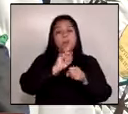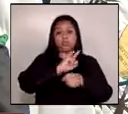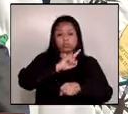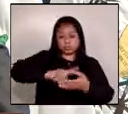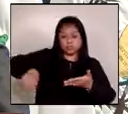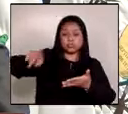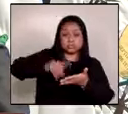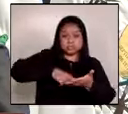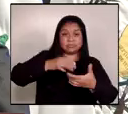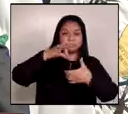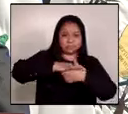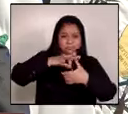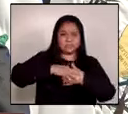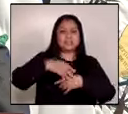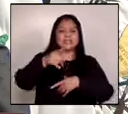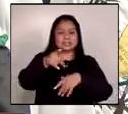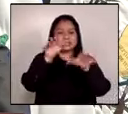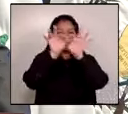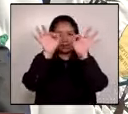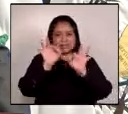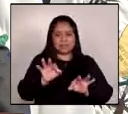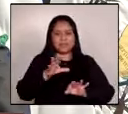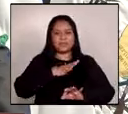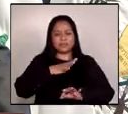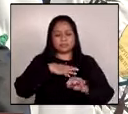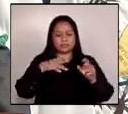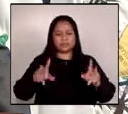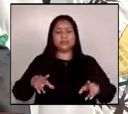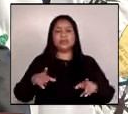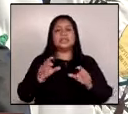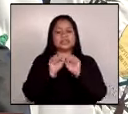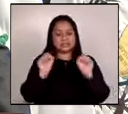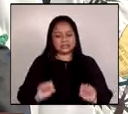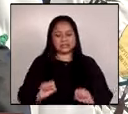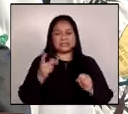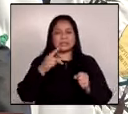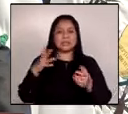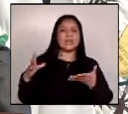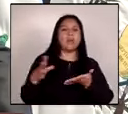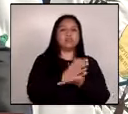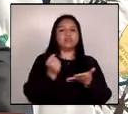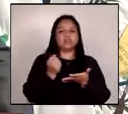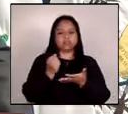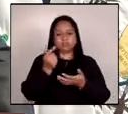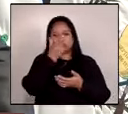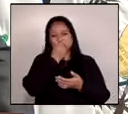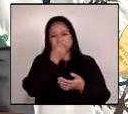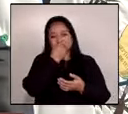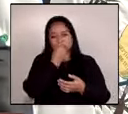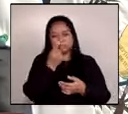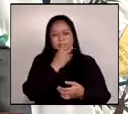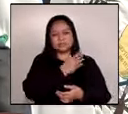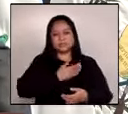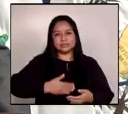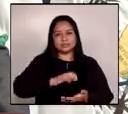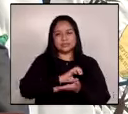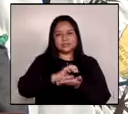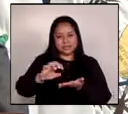y de esa manera mantener vivo el sistema de cooptación corrupta del Estado.